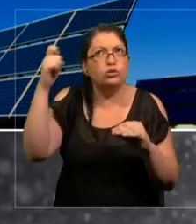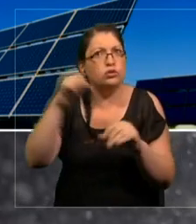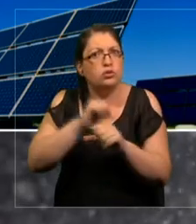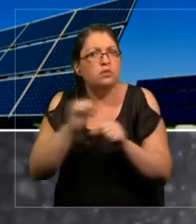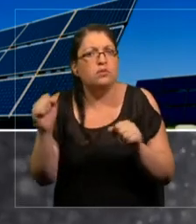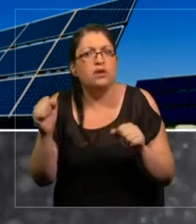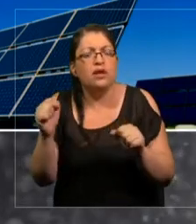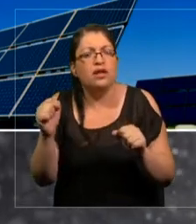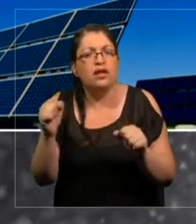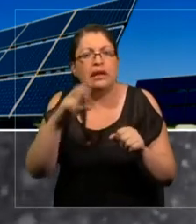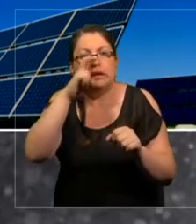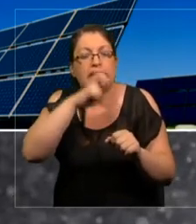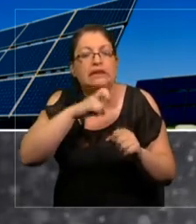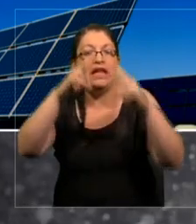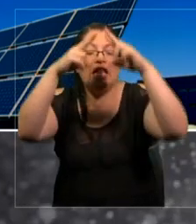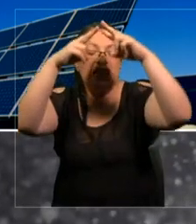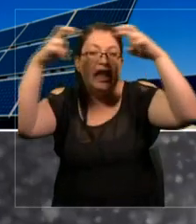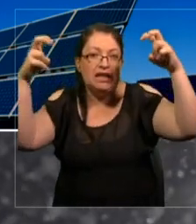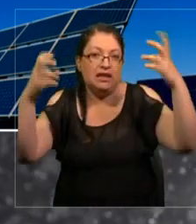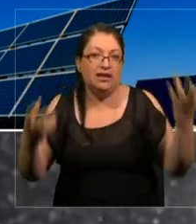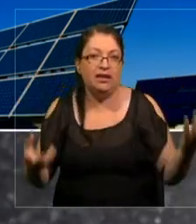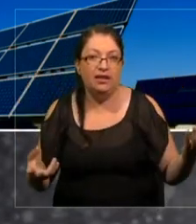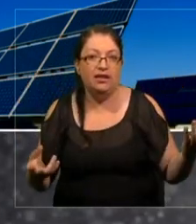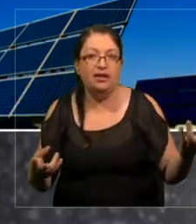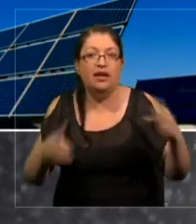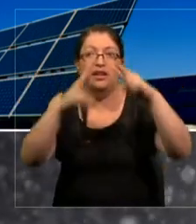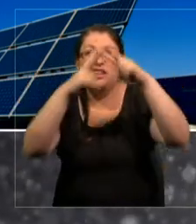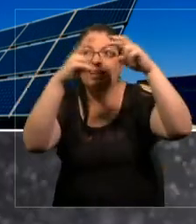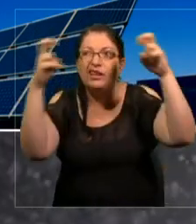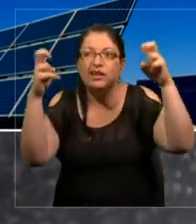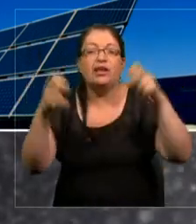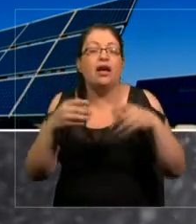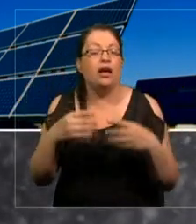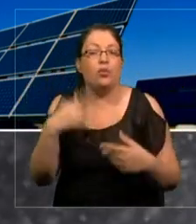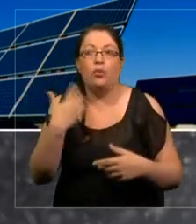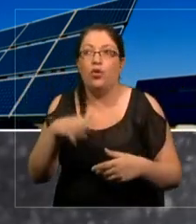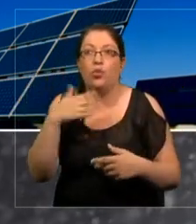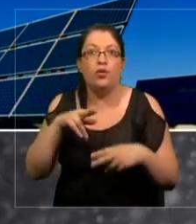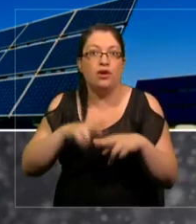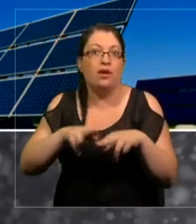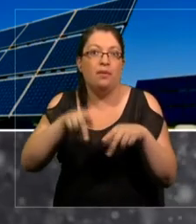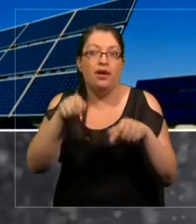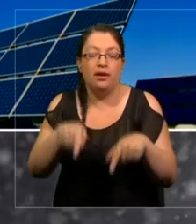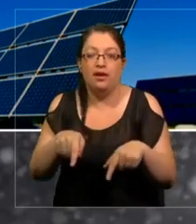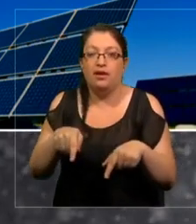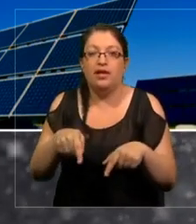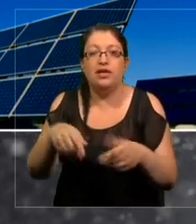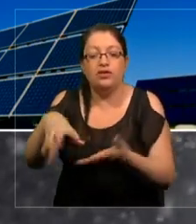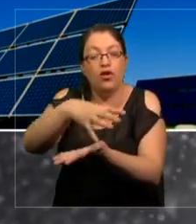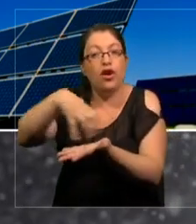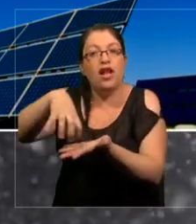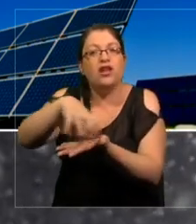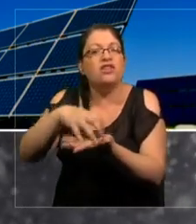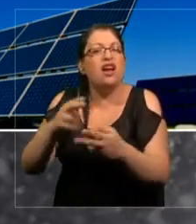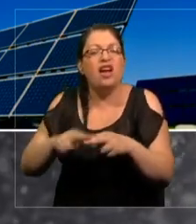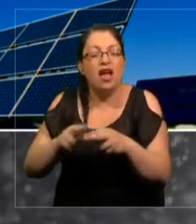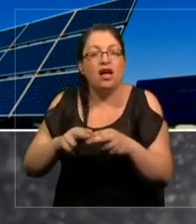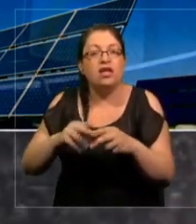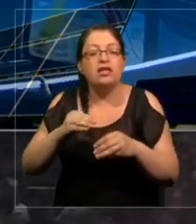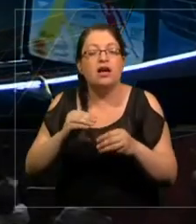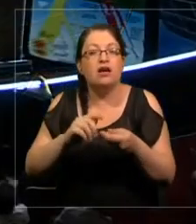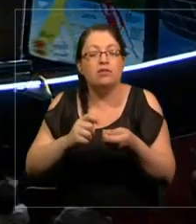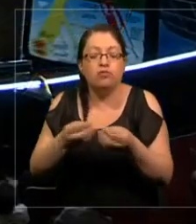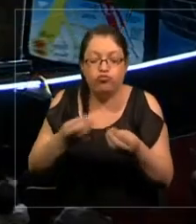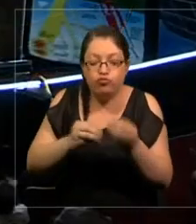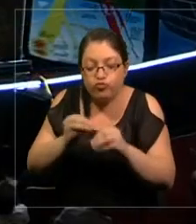la energía. La energía es fundamental para esto. Y las ciudades están procesando energía a